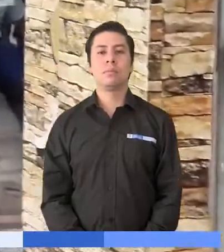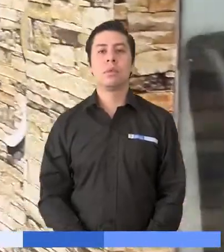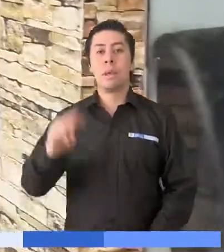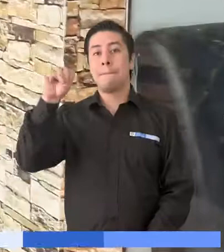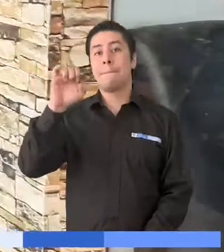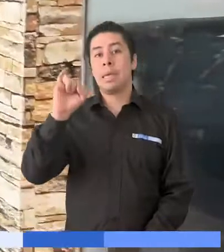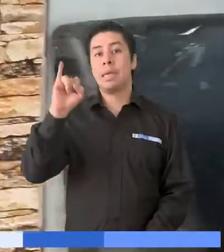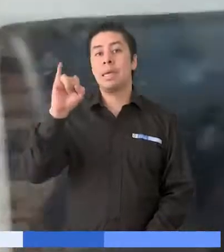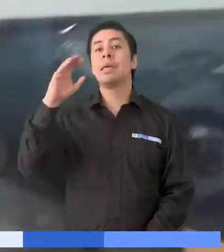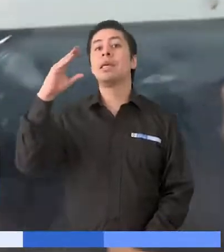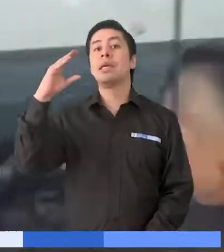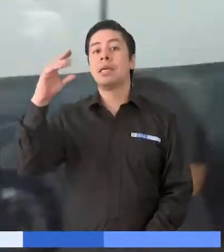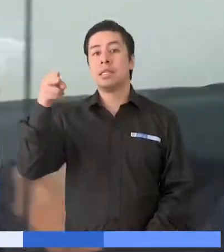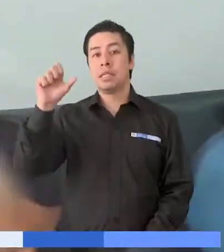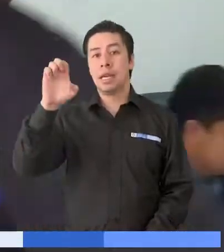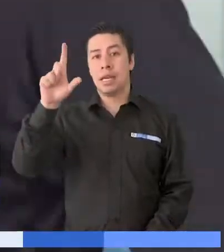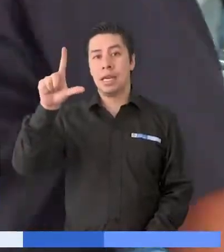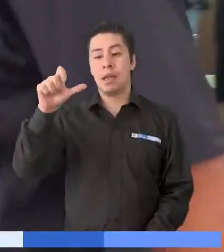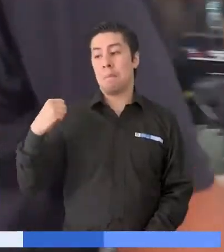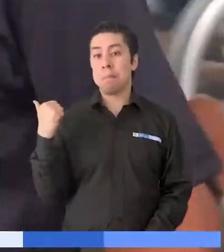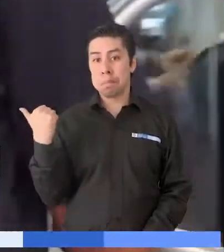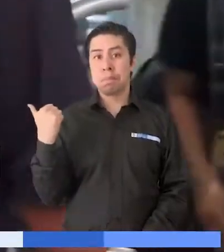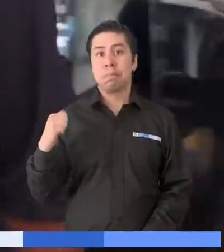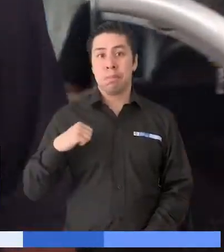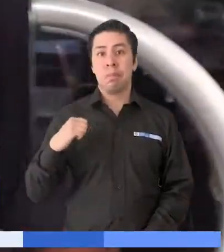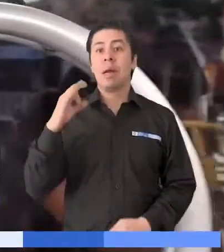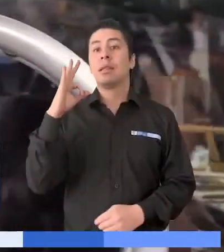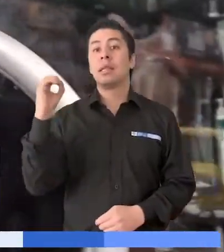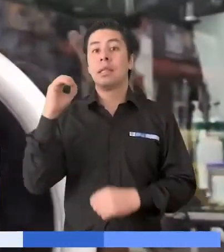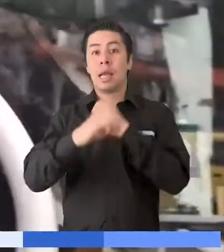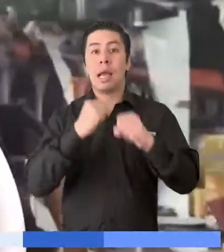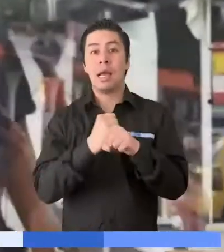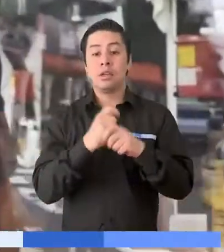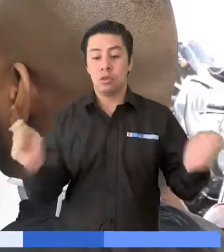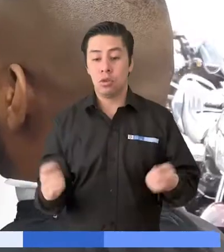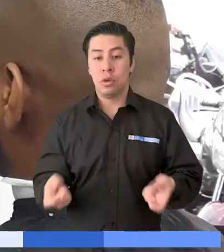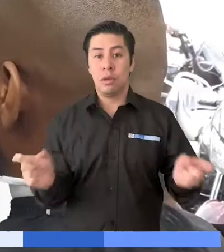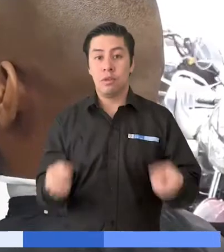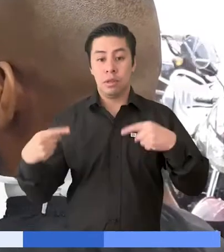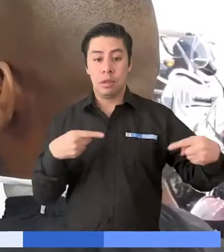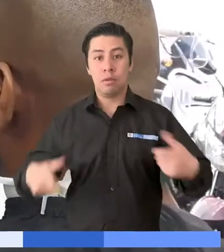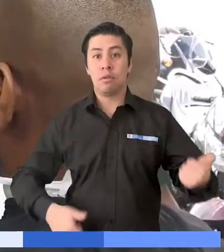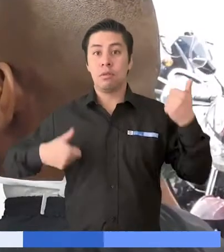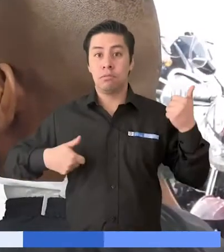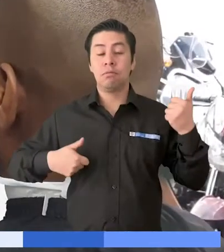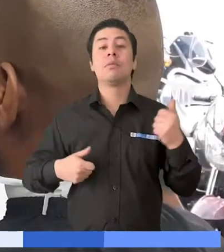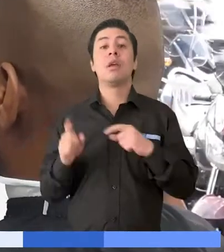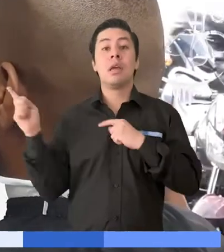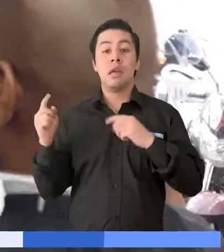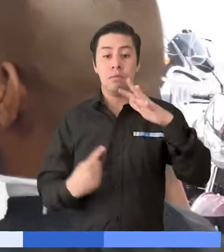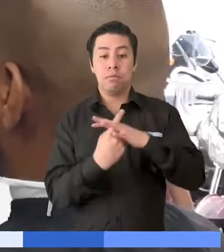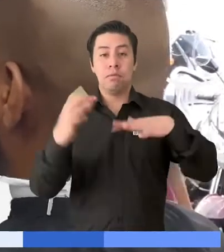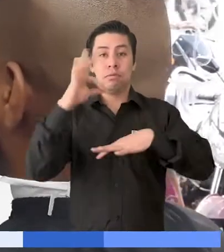Michael tiene 30 años. Es un joven afrodescendiente resiliente. Sobreviviente del conflicto armado